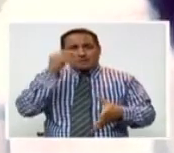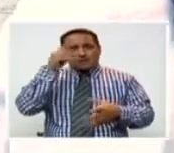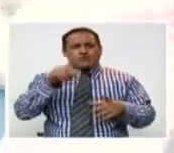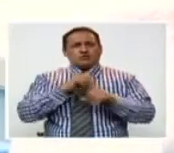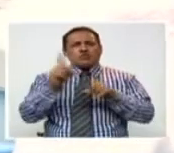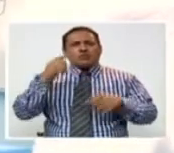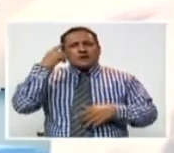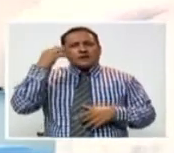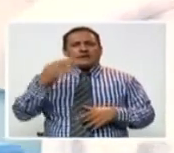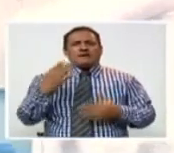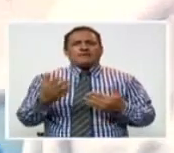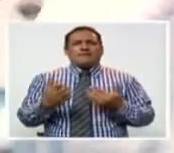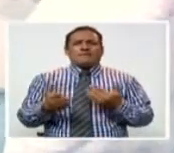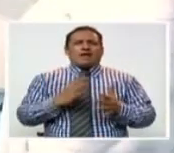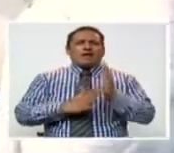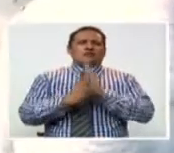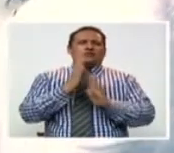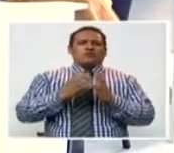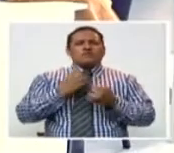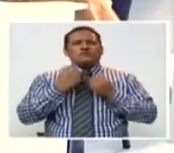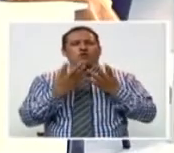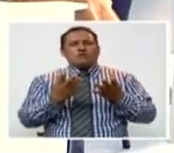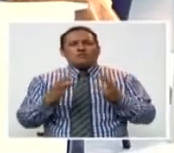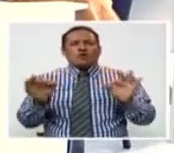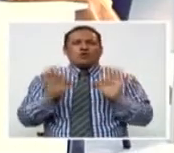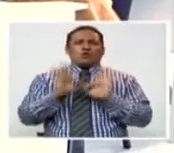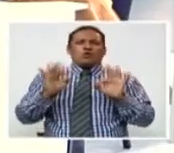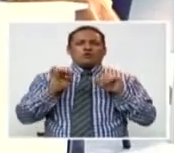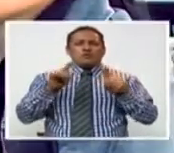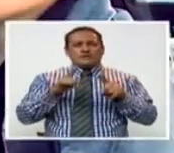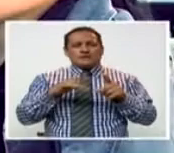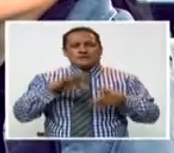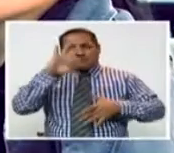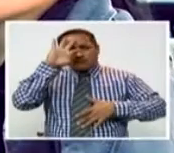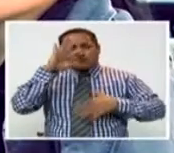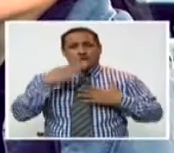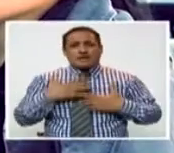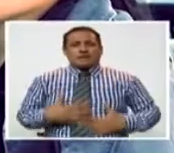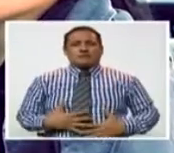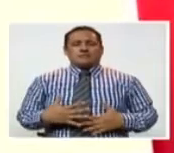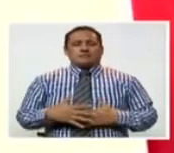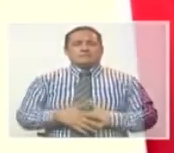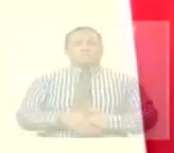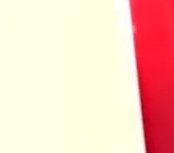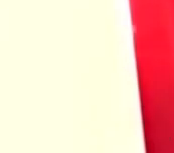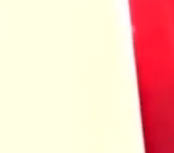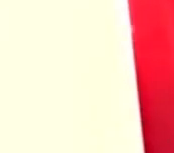hemofilia no se creen falsos conceptos acerca de esta deficiencia.